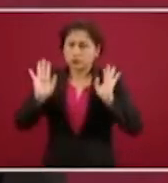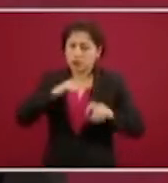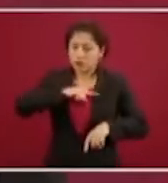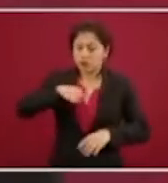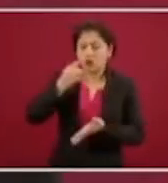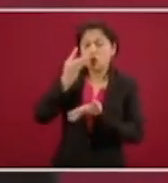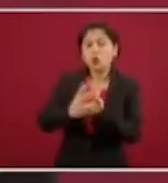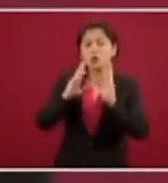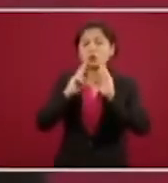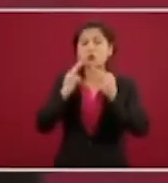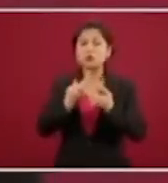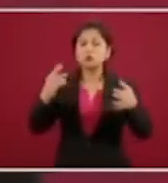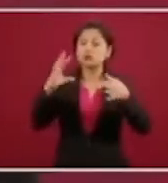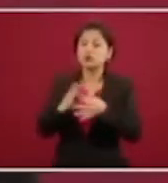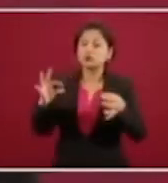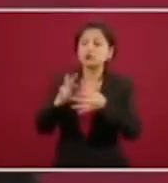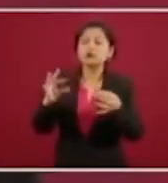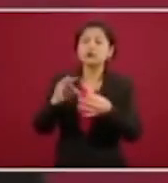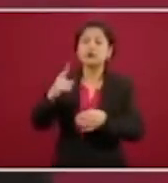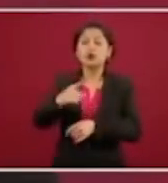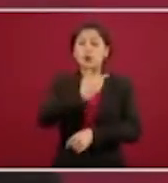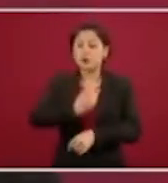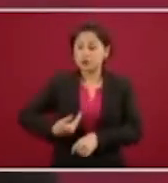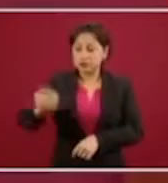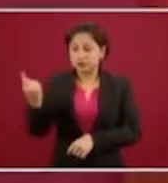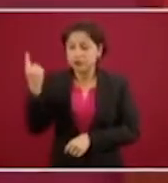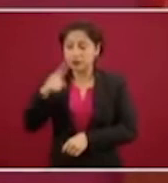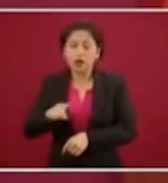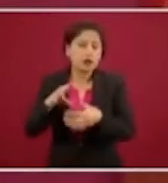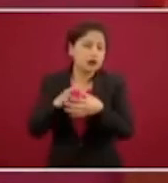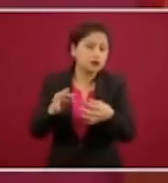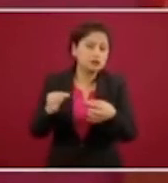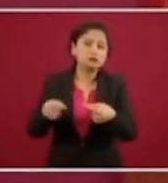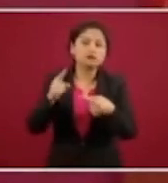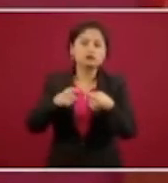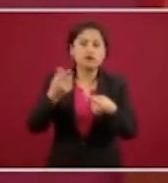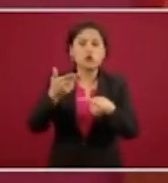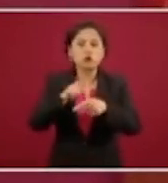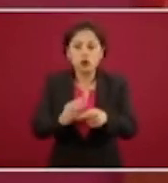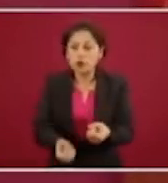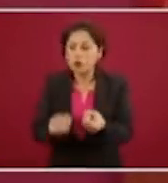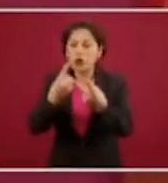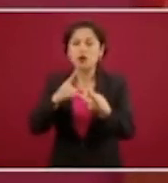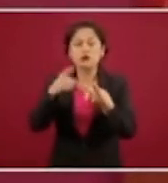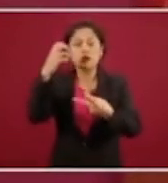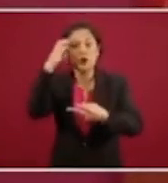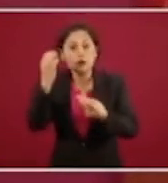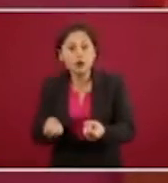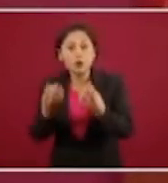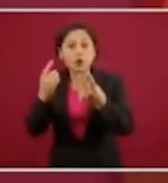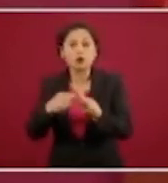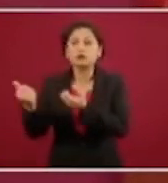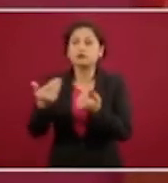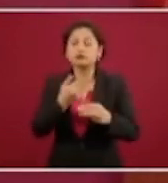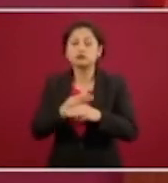gobernadores, que es cuántas camas tienen disponibles, cuántos enfermos tenemos, cuál es el estado que guardan, las preguntas primordiales que nos hacemos